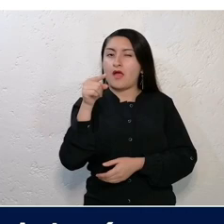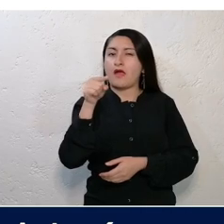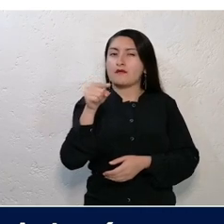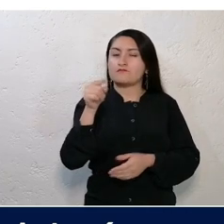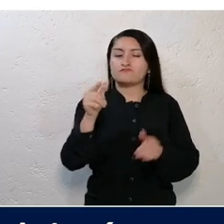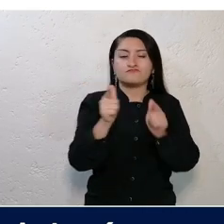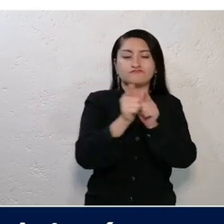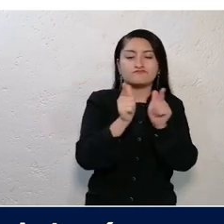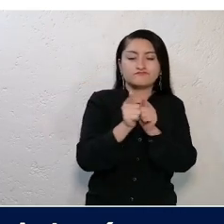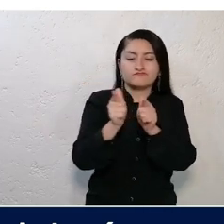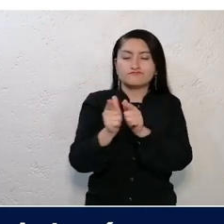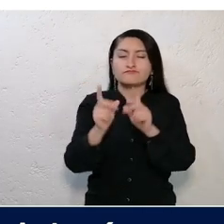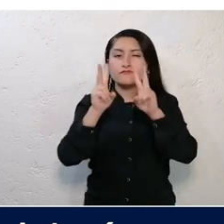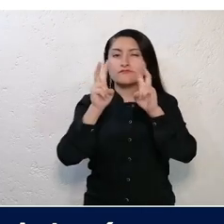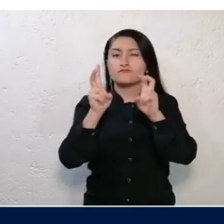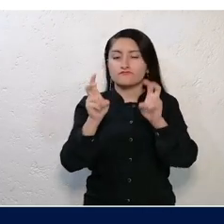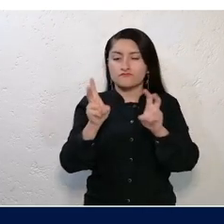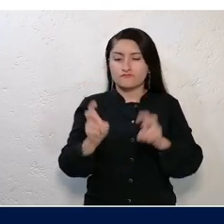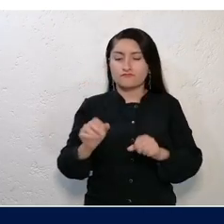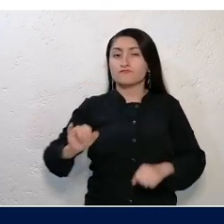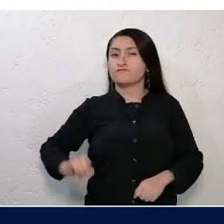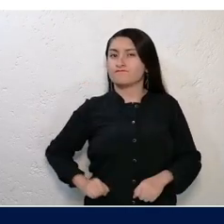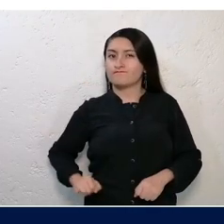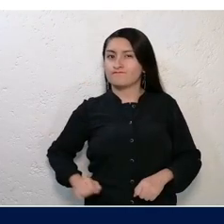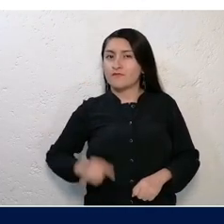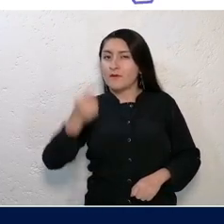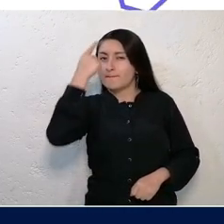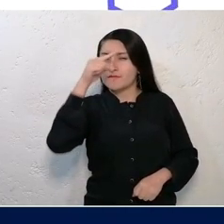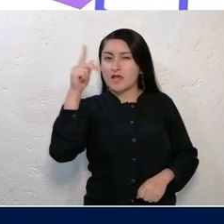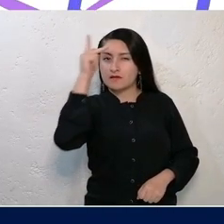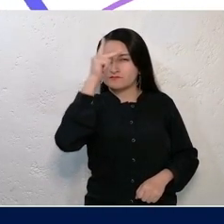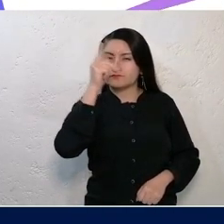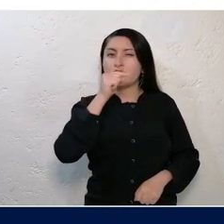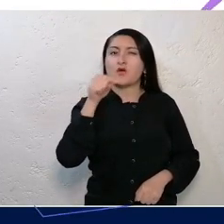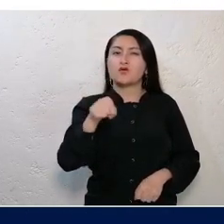agrupan diversas temáticas de interés para la psicología.